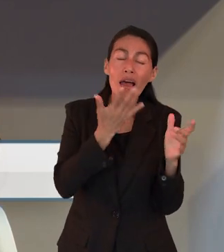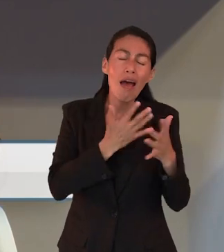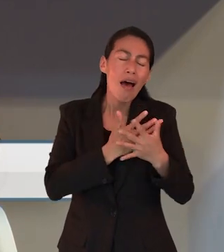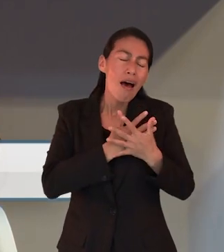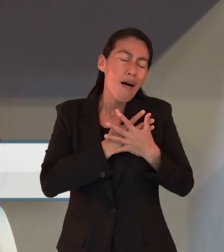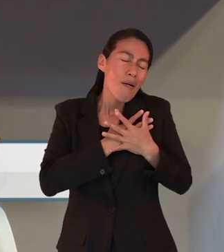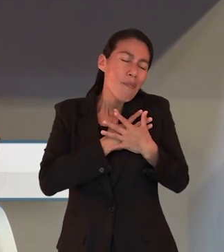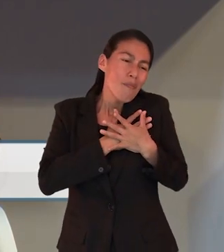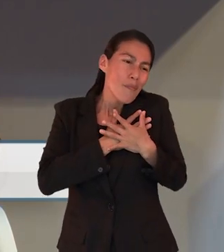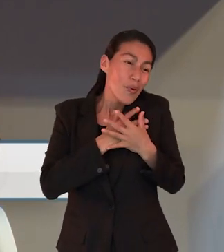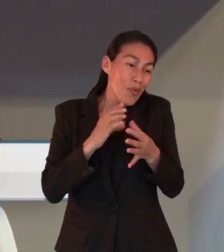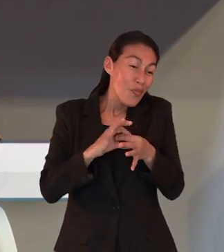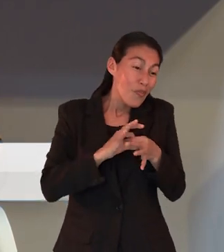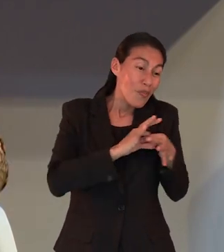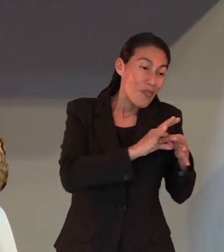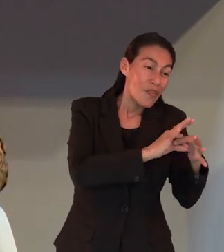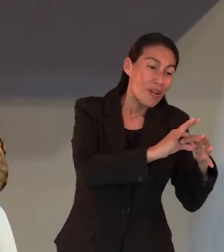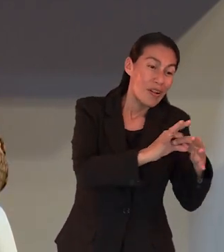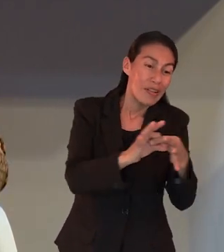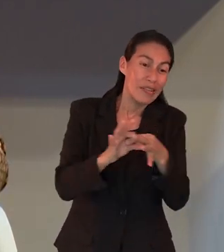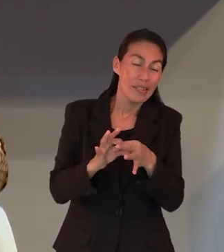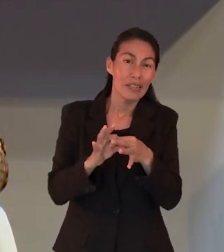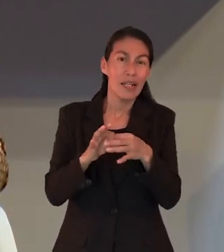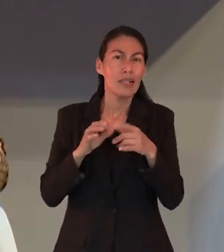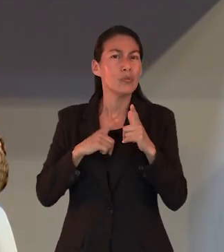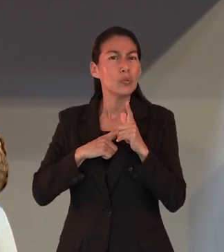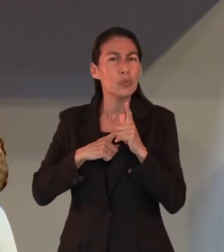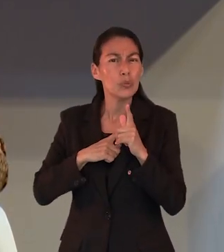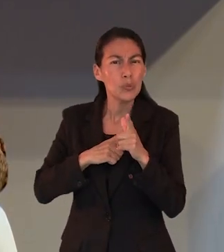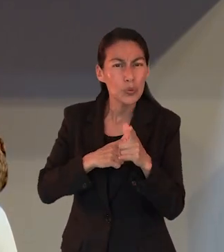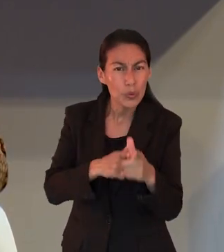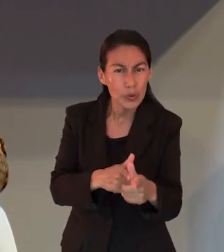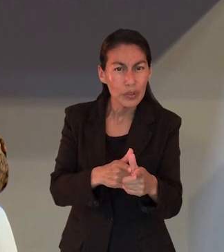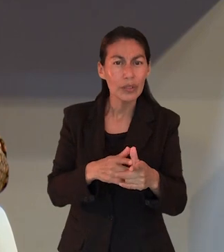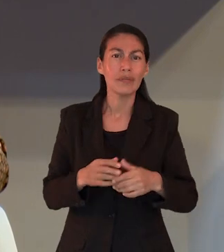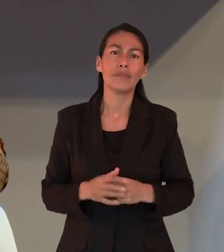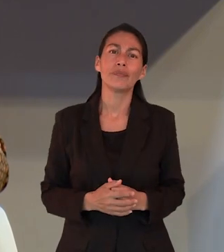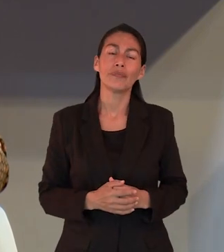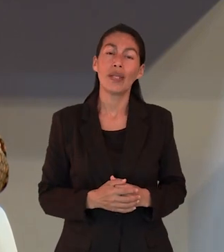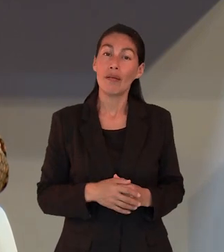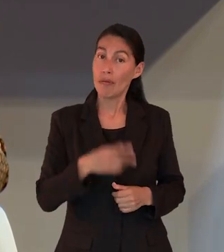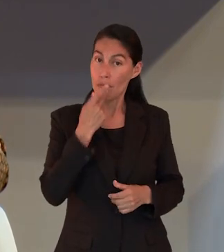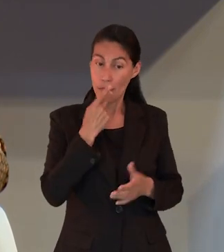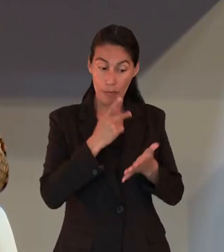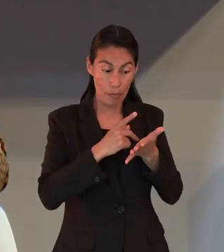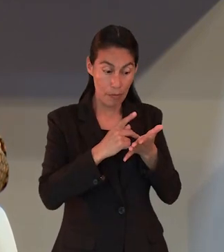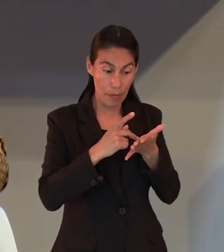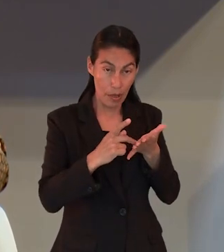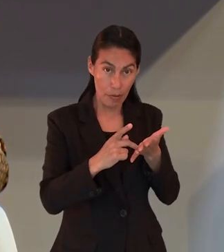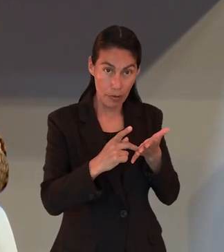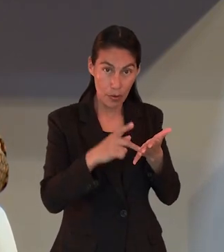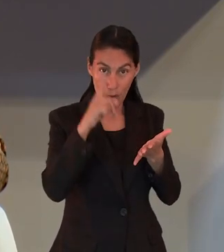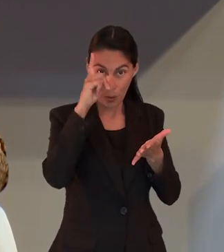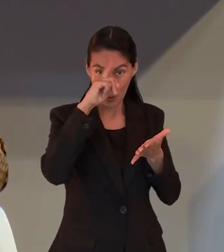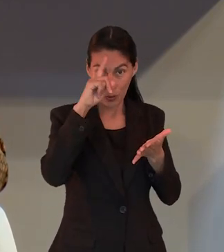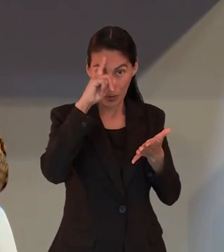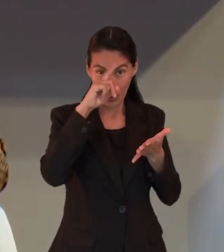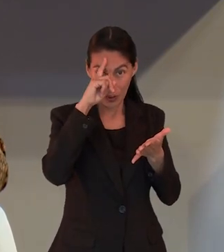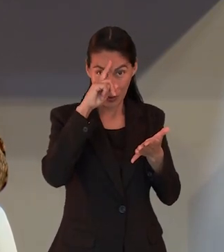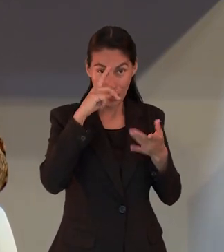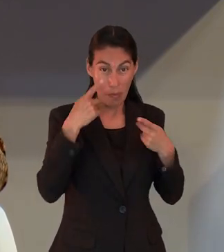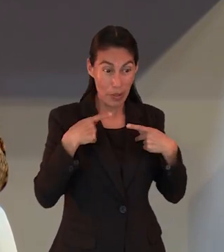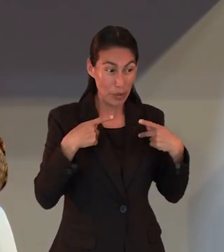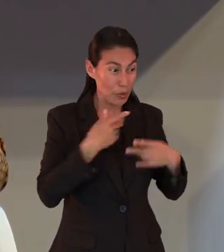amor fraternal. Esta es una amonestación final de San Pablo, para que su